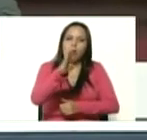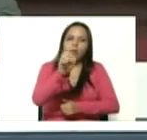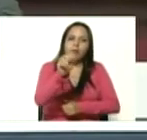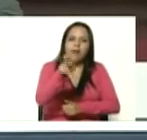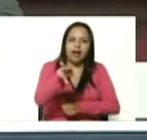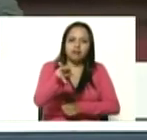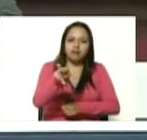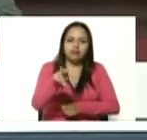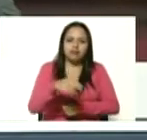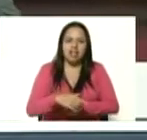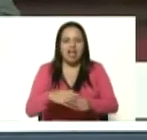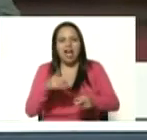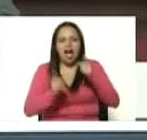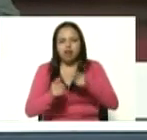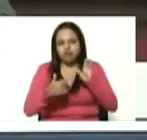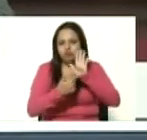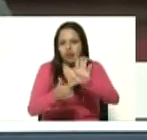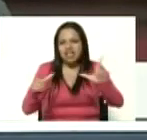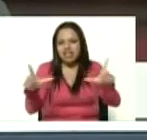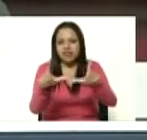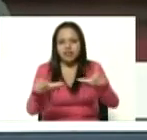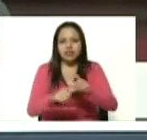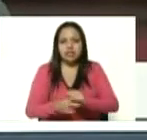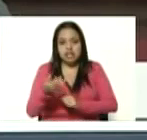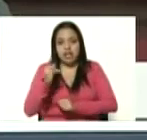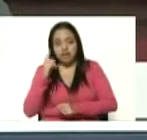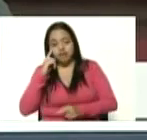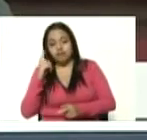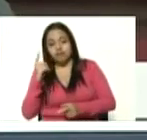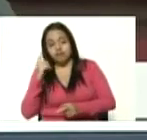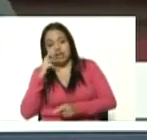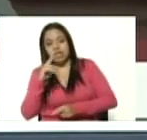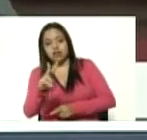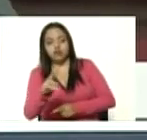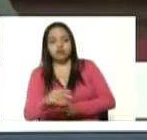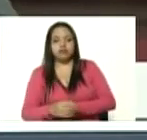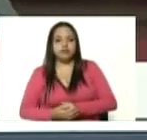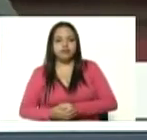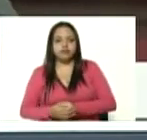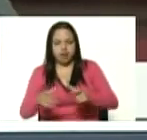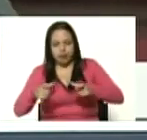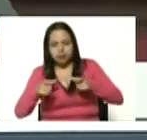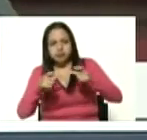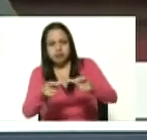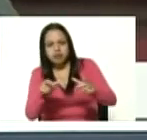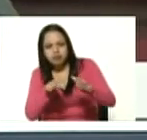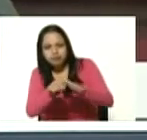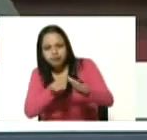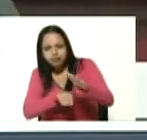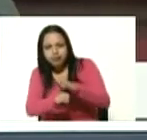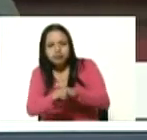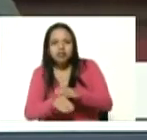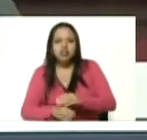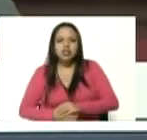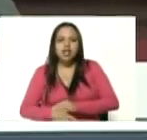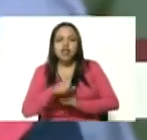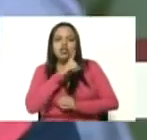famosa y estamos viendo Silvia y yo en Blu-ray una serie llamada Los Tres Caines